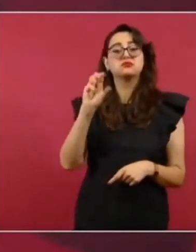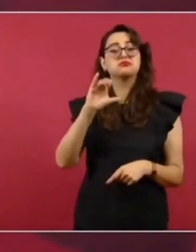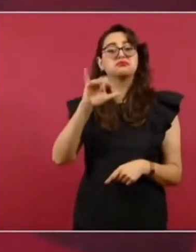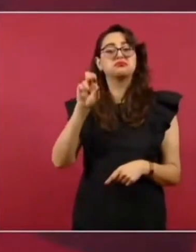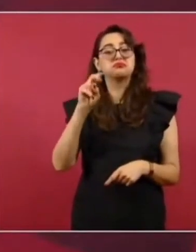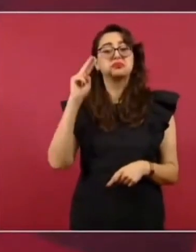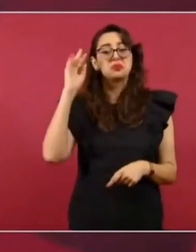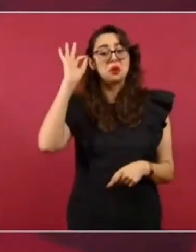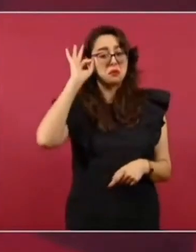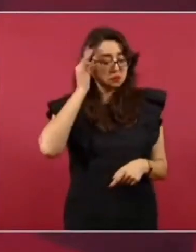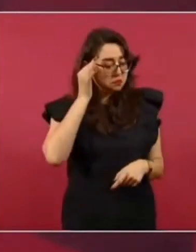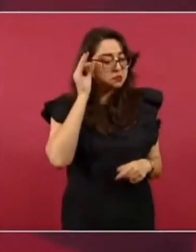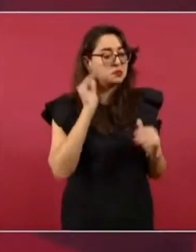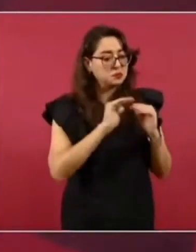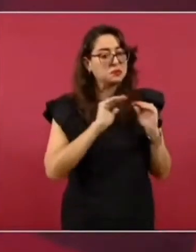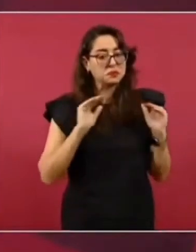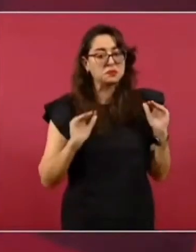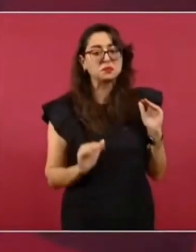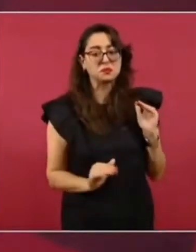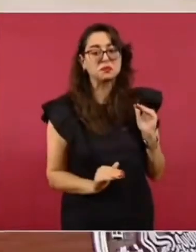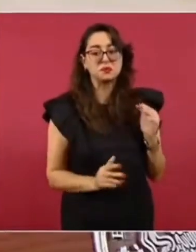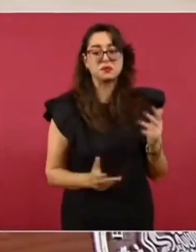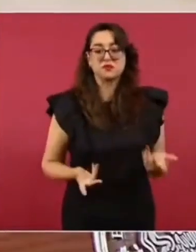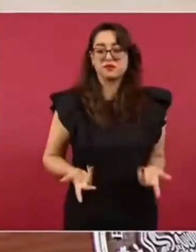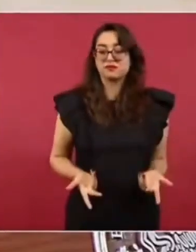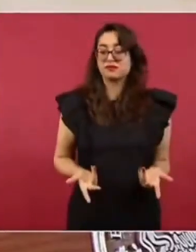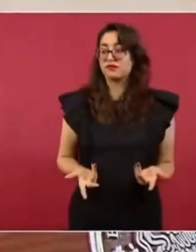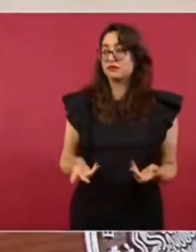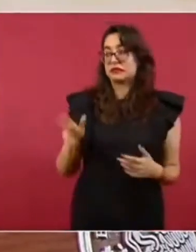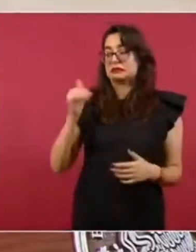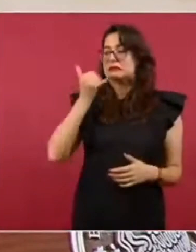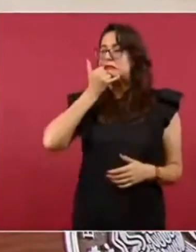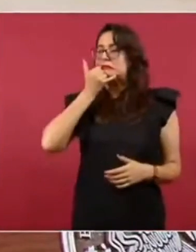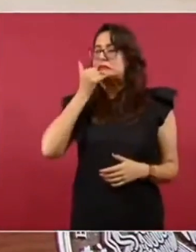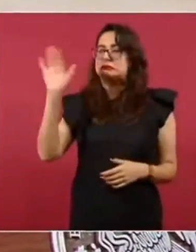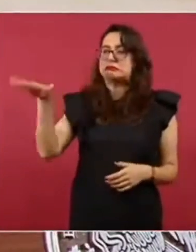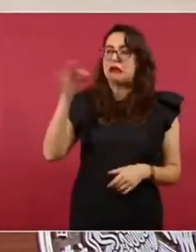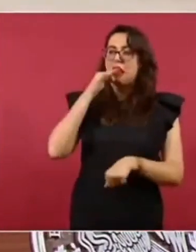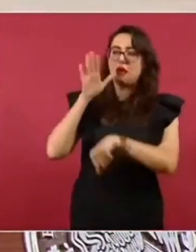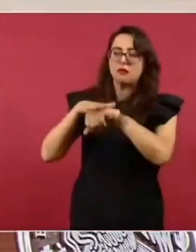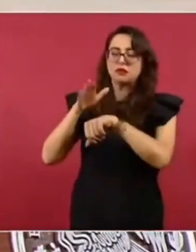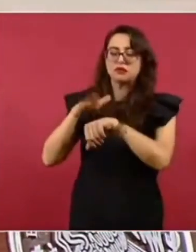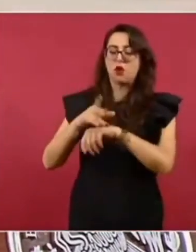Eso es la oligarquía. La democracia es el poder del pueblo.